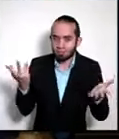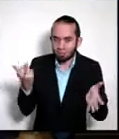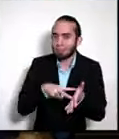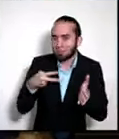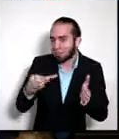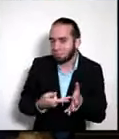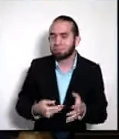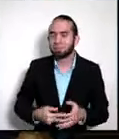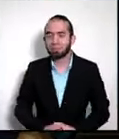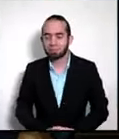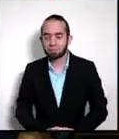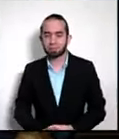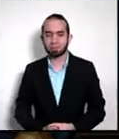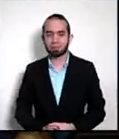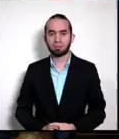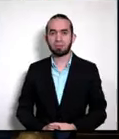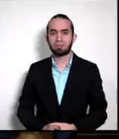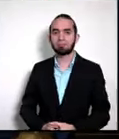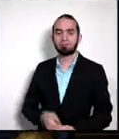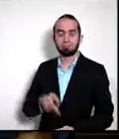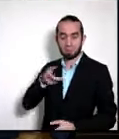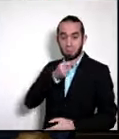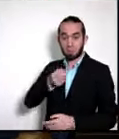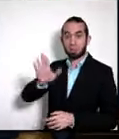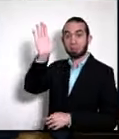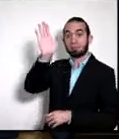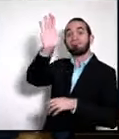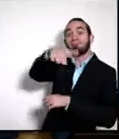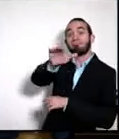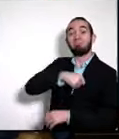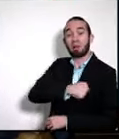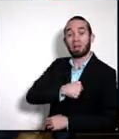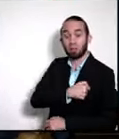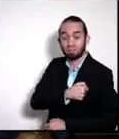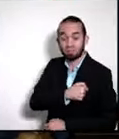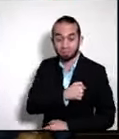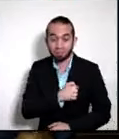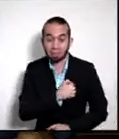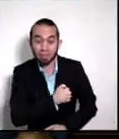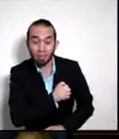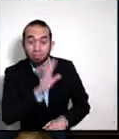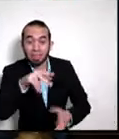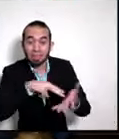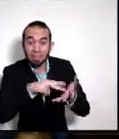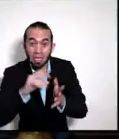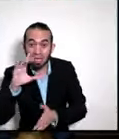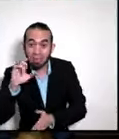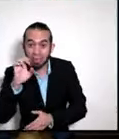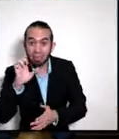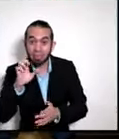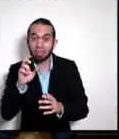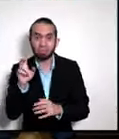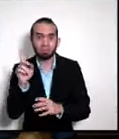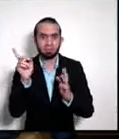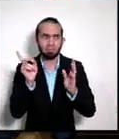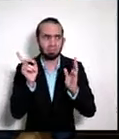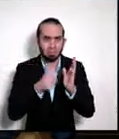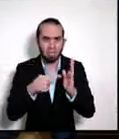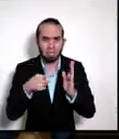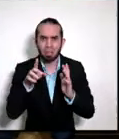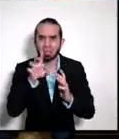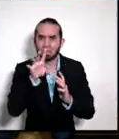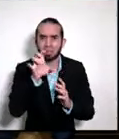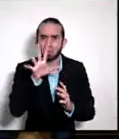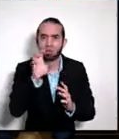Siguiente Tatiana ¿quiere decir que Sinde va a seguir recibiendo los mil o 750 millones o